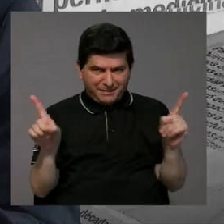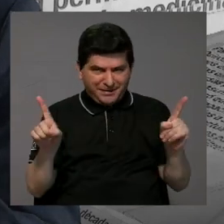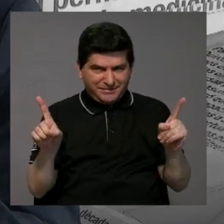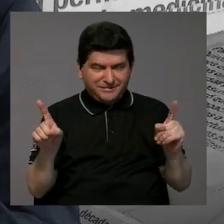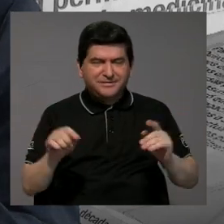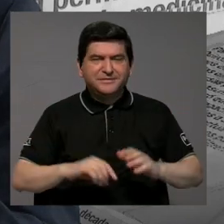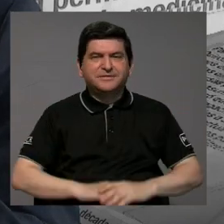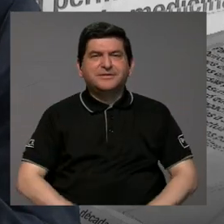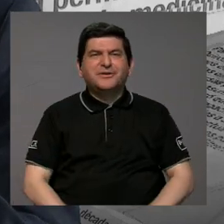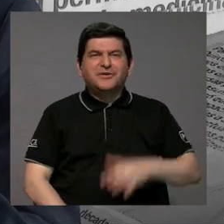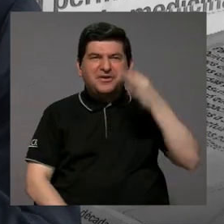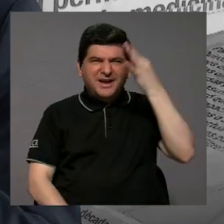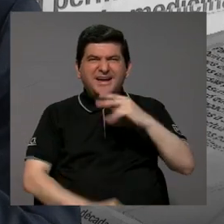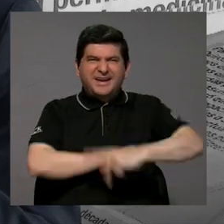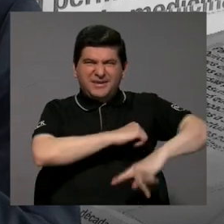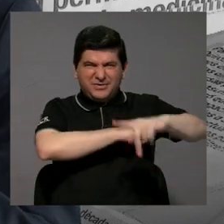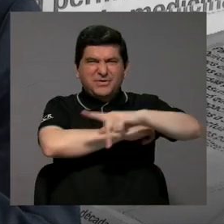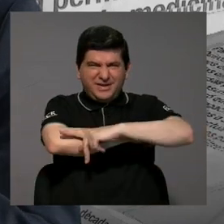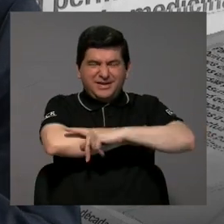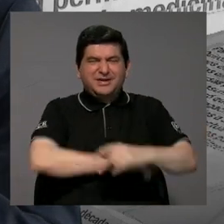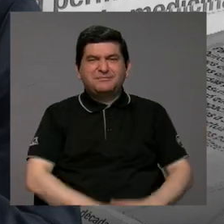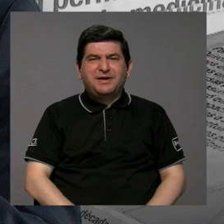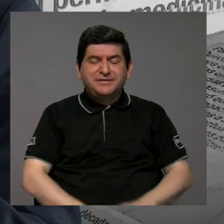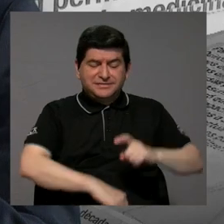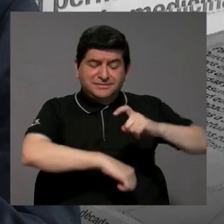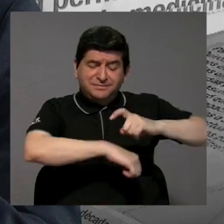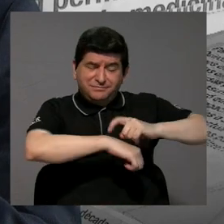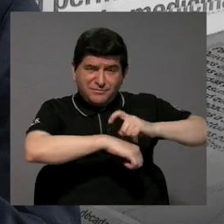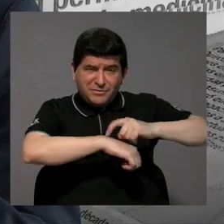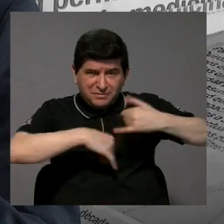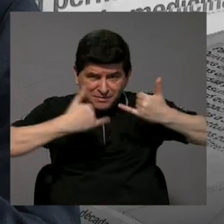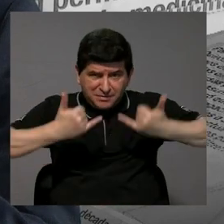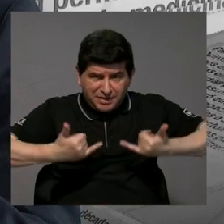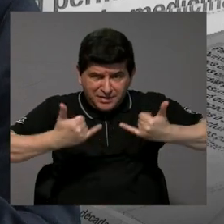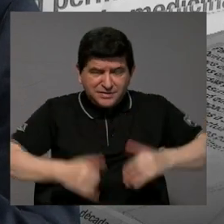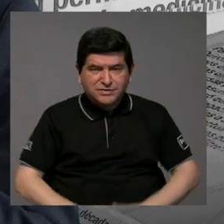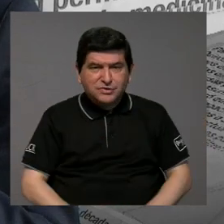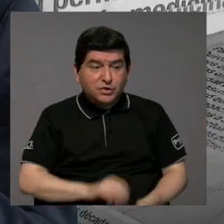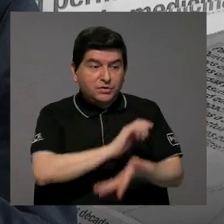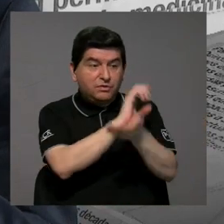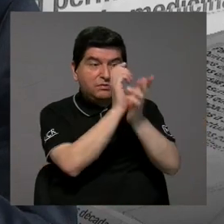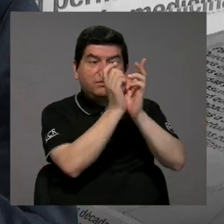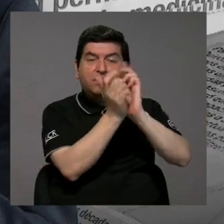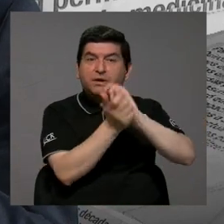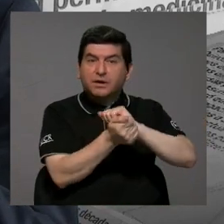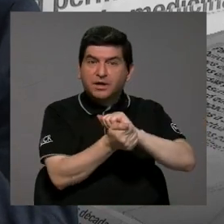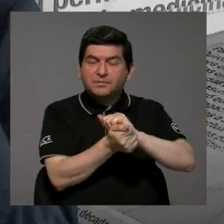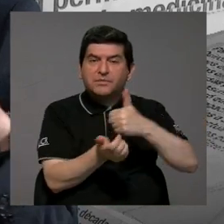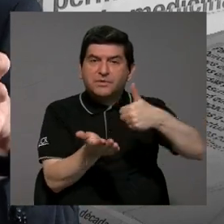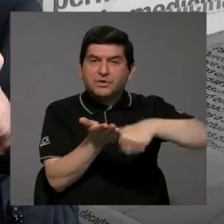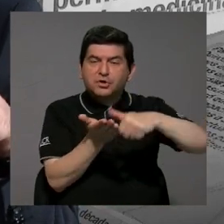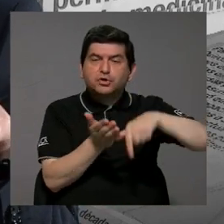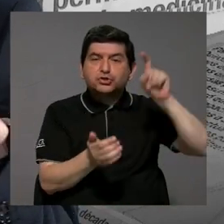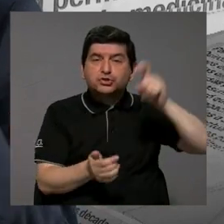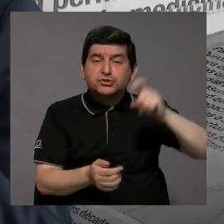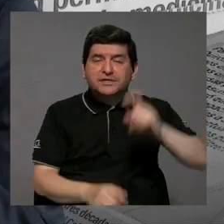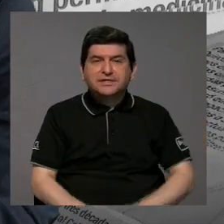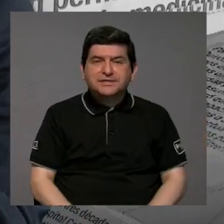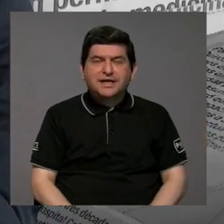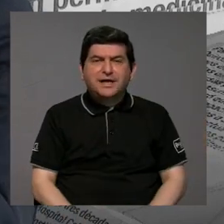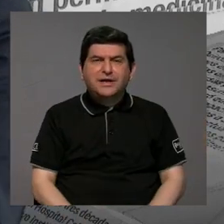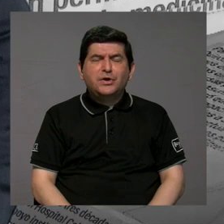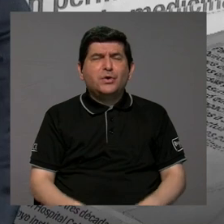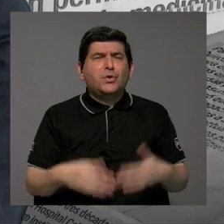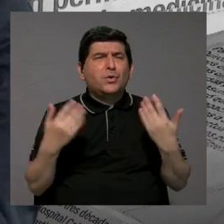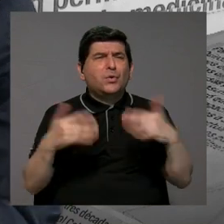creo que el país pasa por una época en donde las reformas electorales requieren una